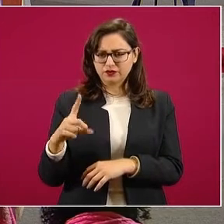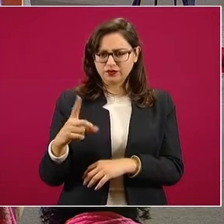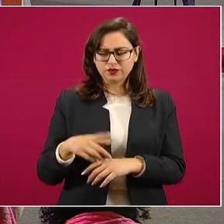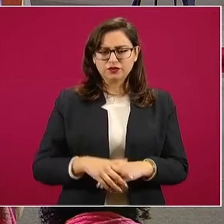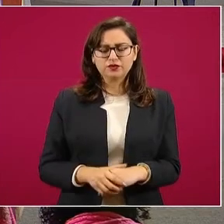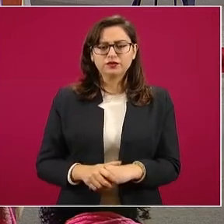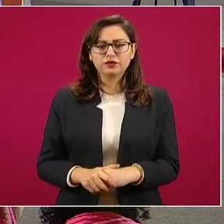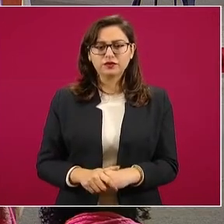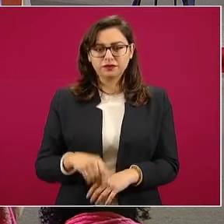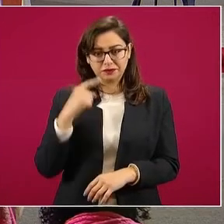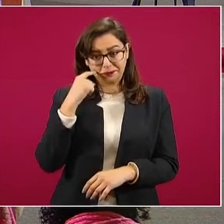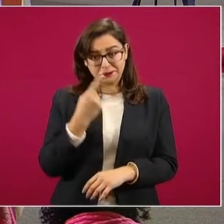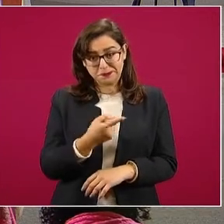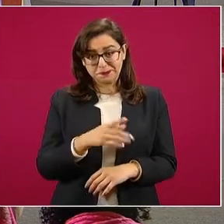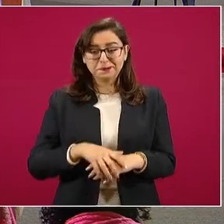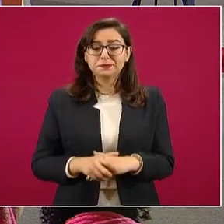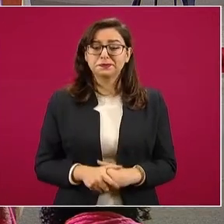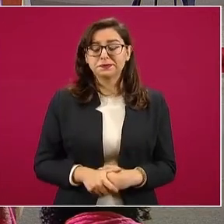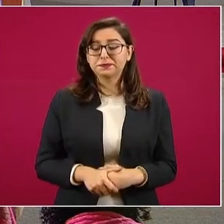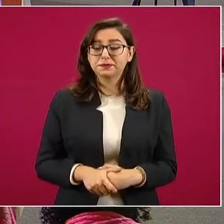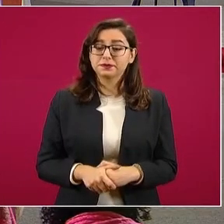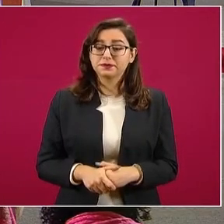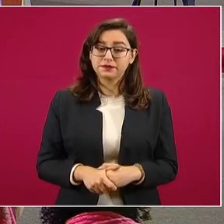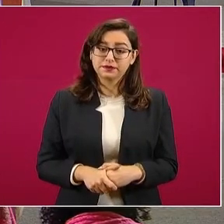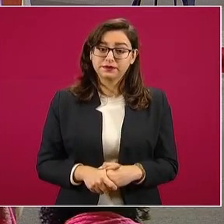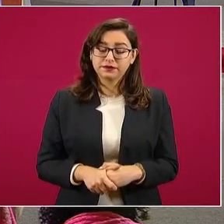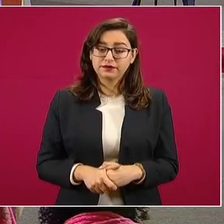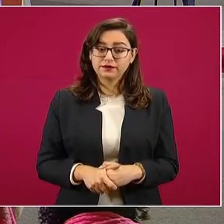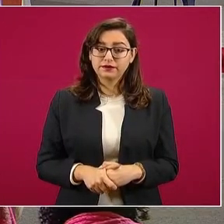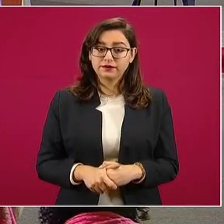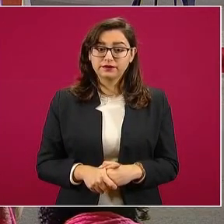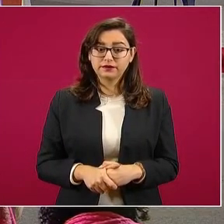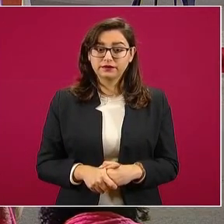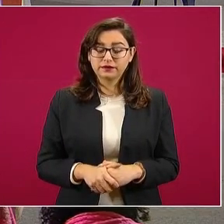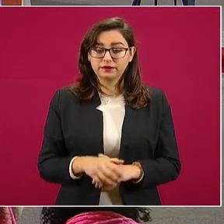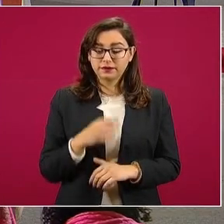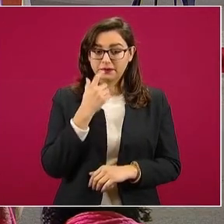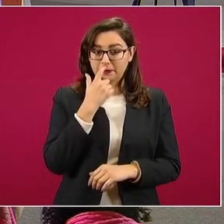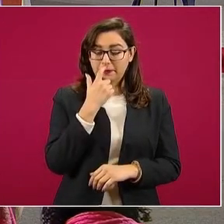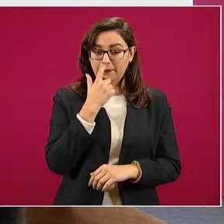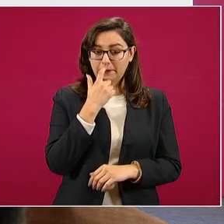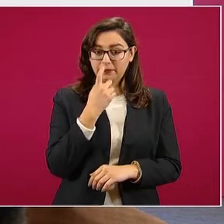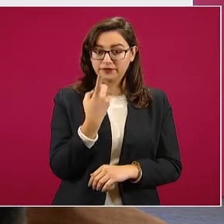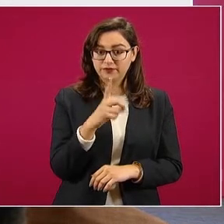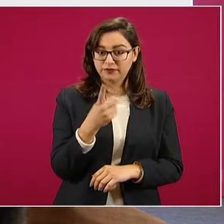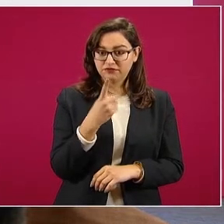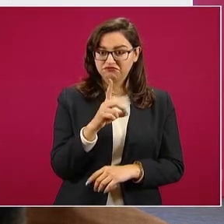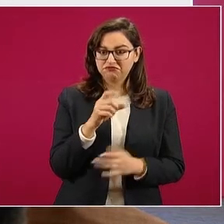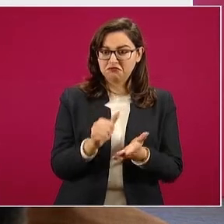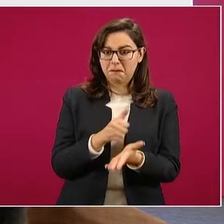Miren esto, lo que se pierde en diciembre